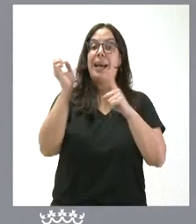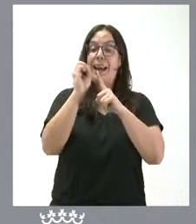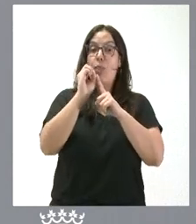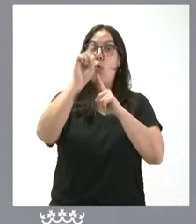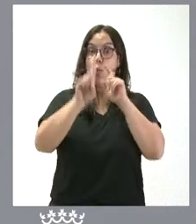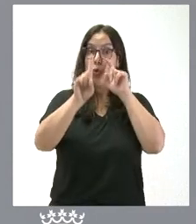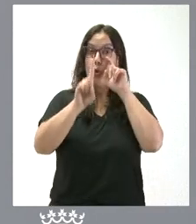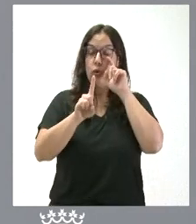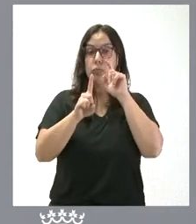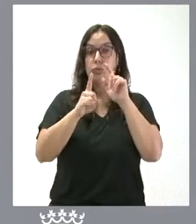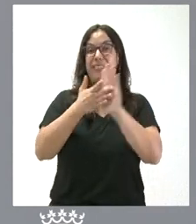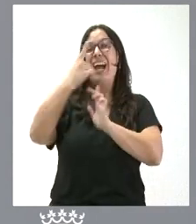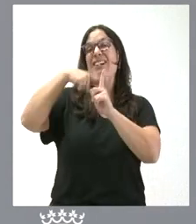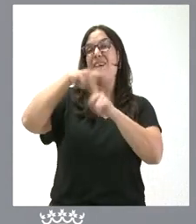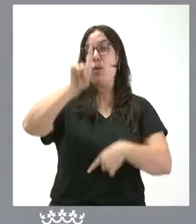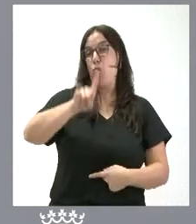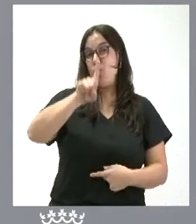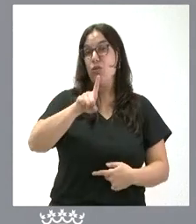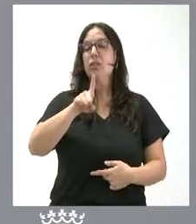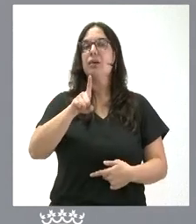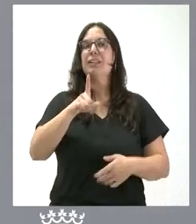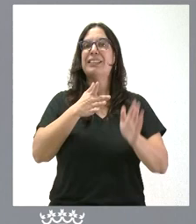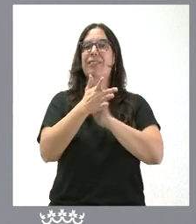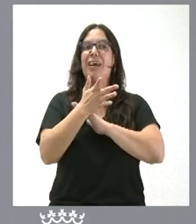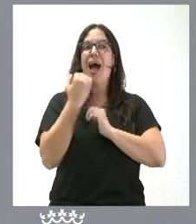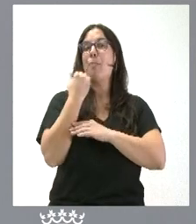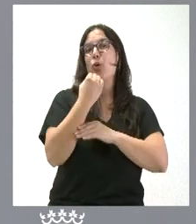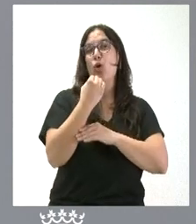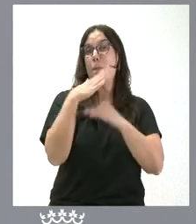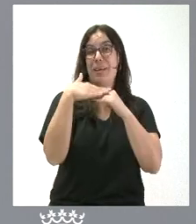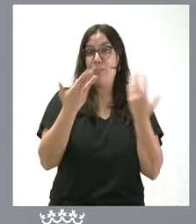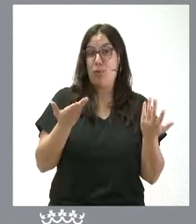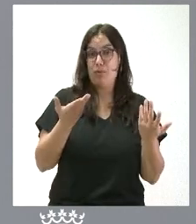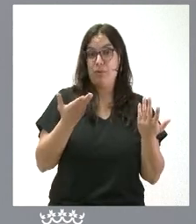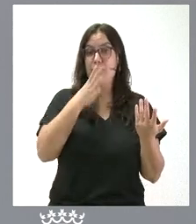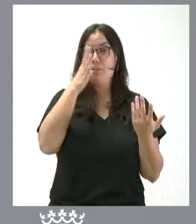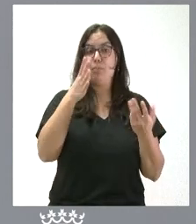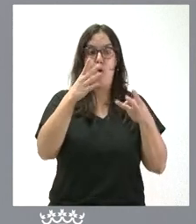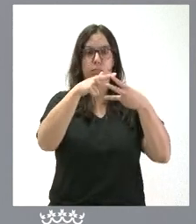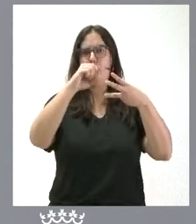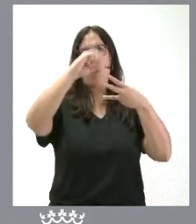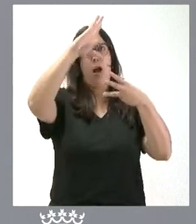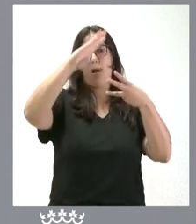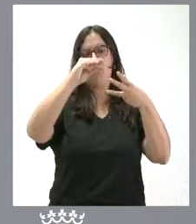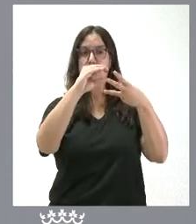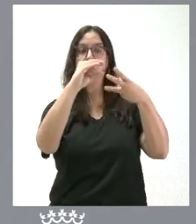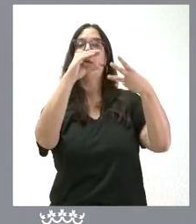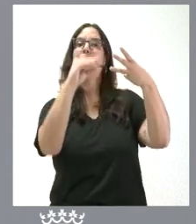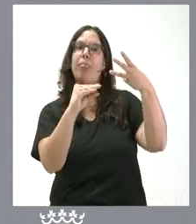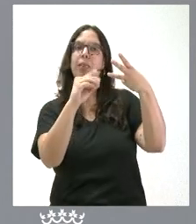que supone menor aportación desde las administraciones públicas porque es el que tiene menor nivel,